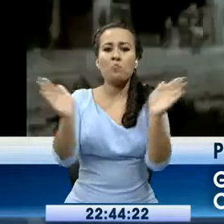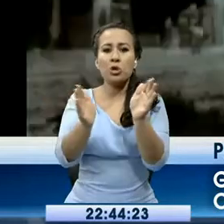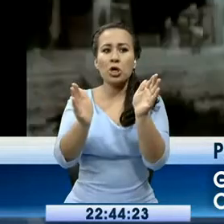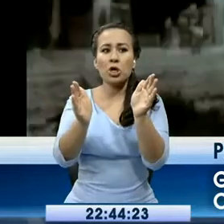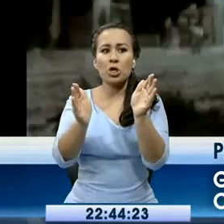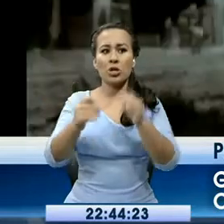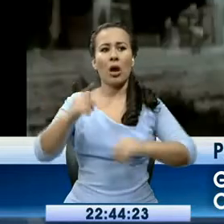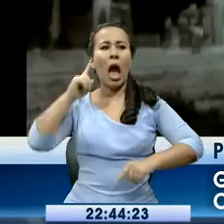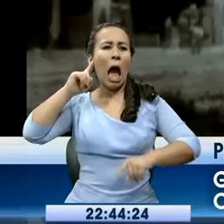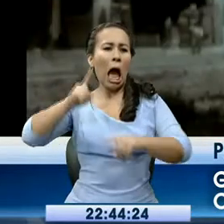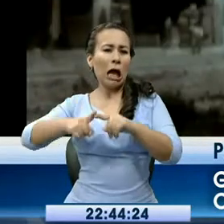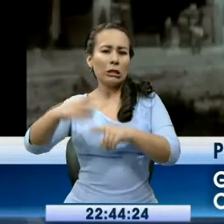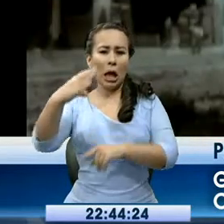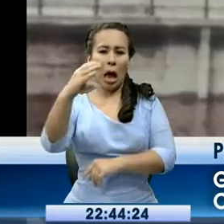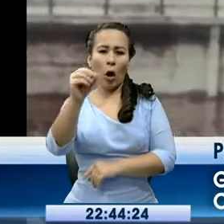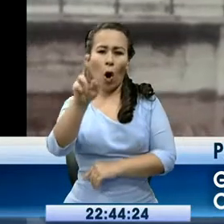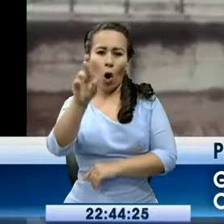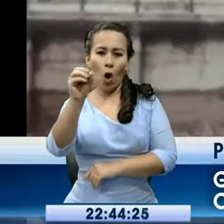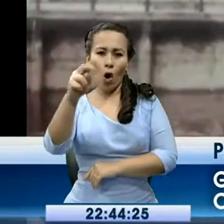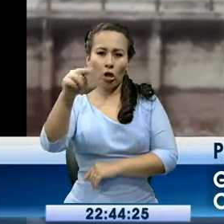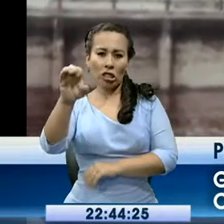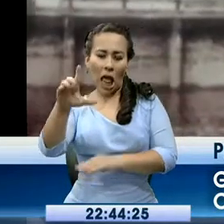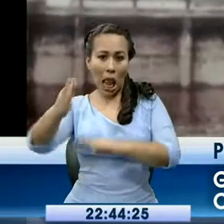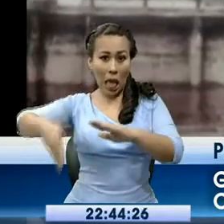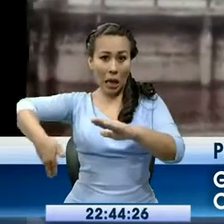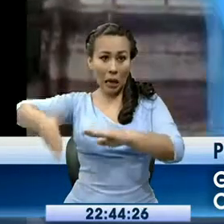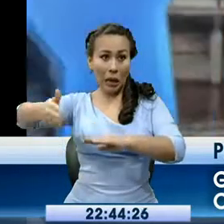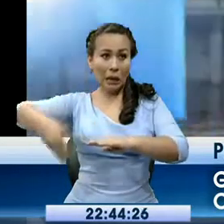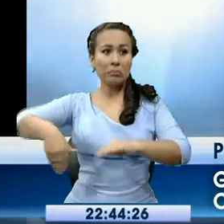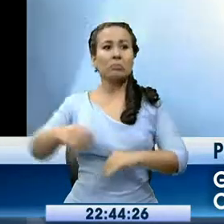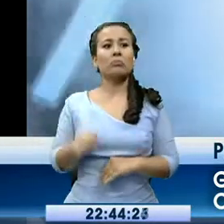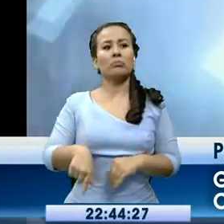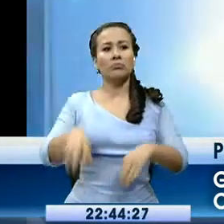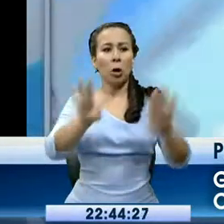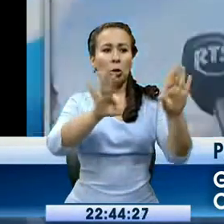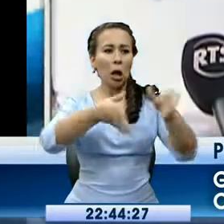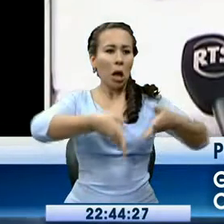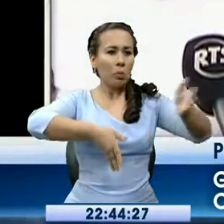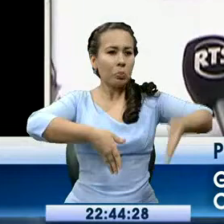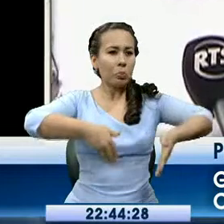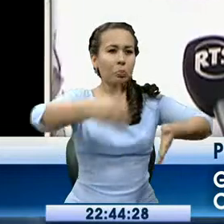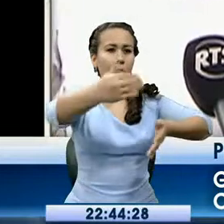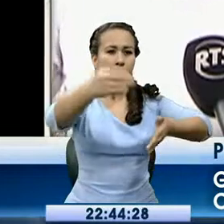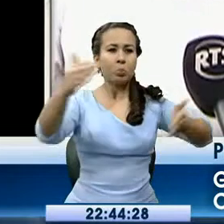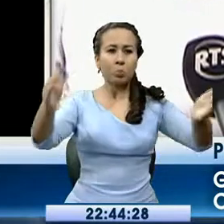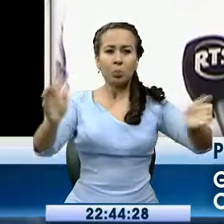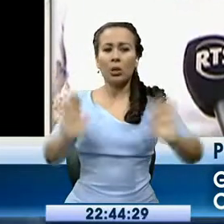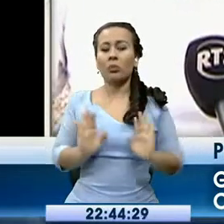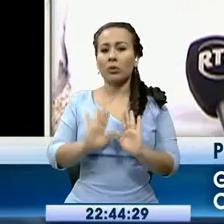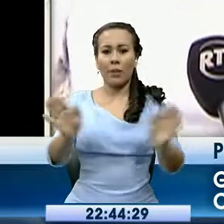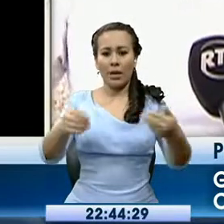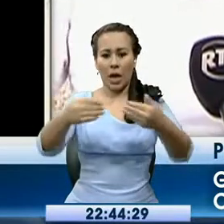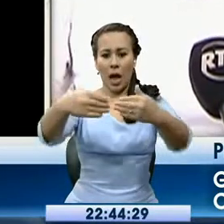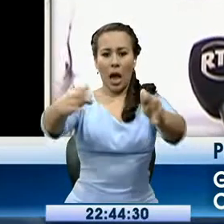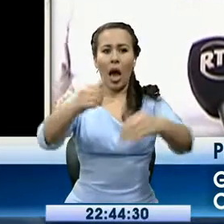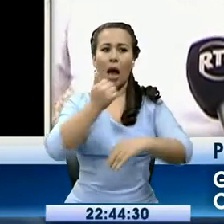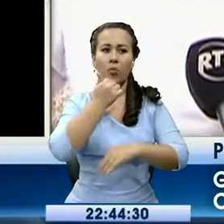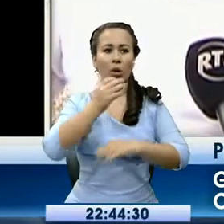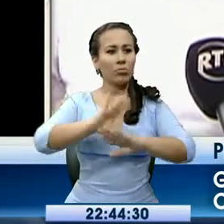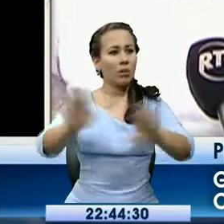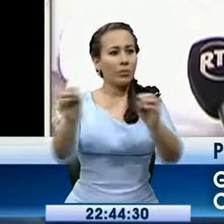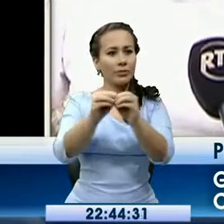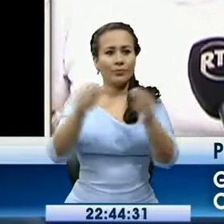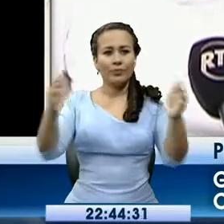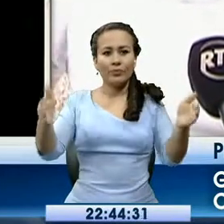se rodaba hasta Coronel, por ahí, por la octava, salía con Merendón. Por ahí salíamos, no había más, perdón,